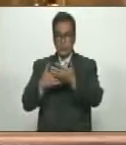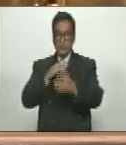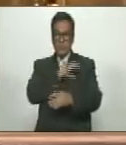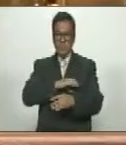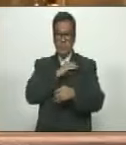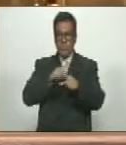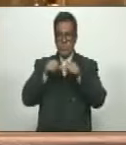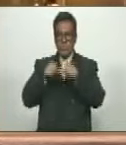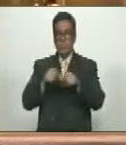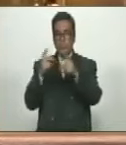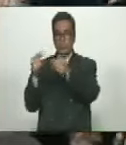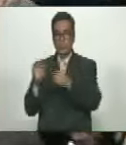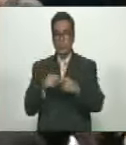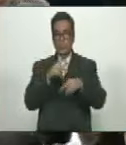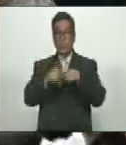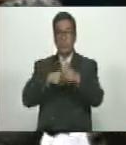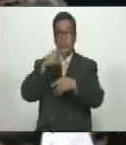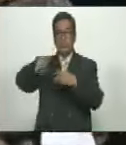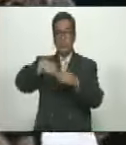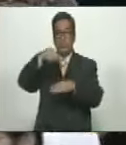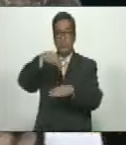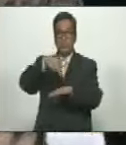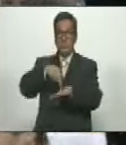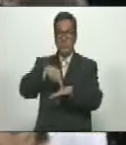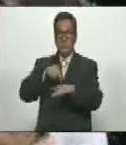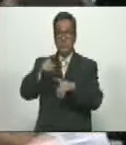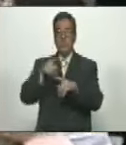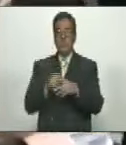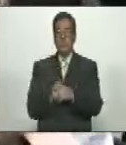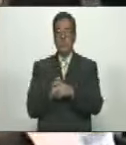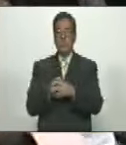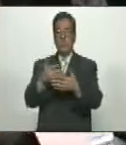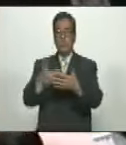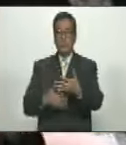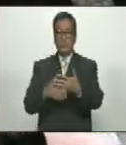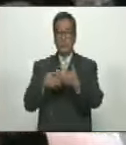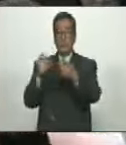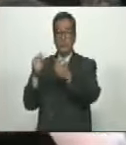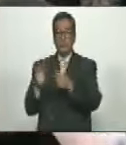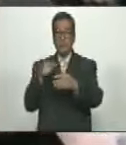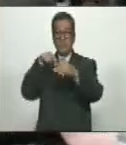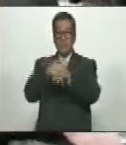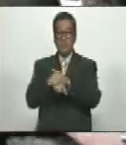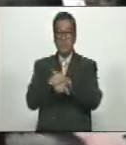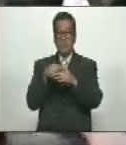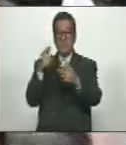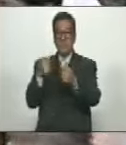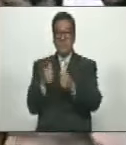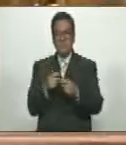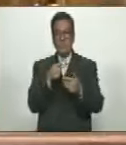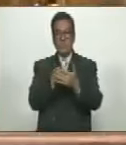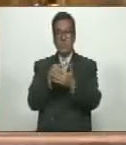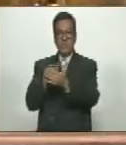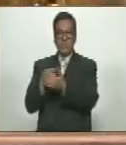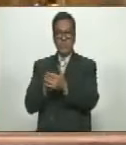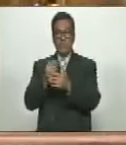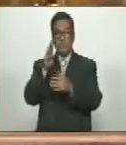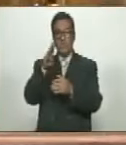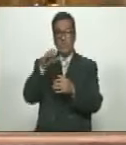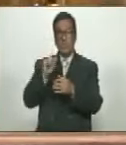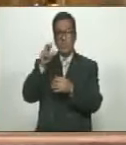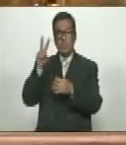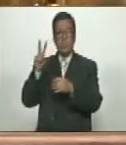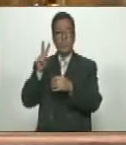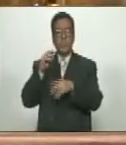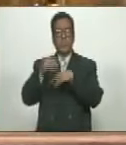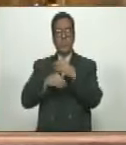la Comisión Permanente de Economía, Financia y Desarrollo Nacional, mediante el cual remite el presupuesto de ingresos y gastos operativos del Banco Central de